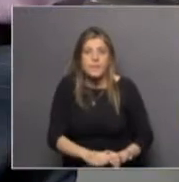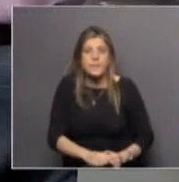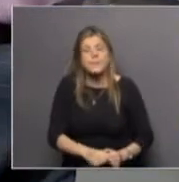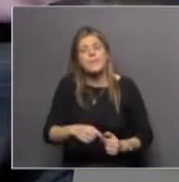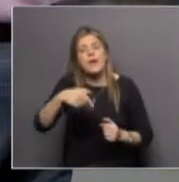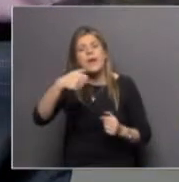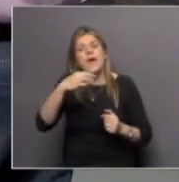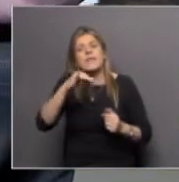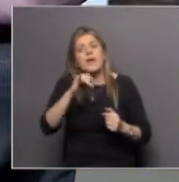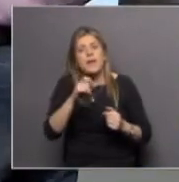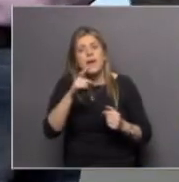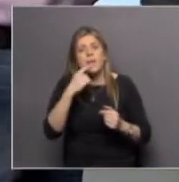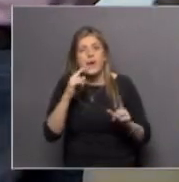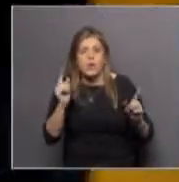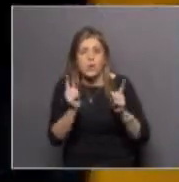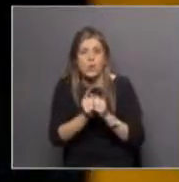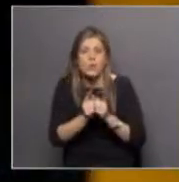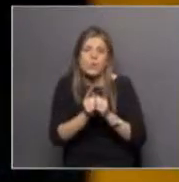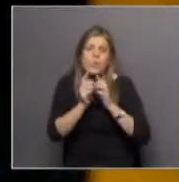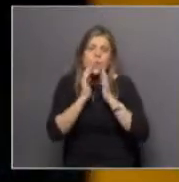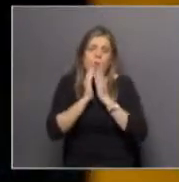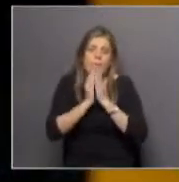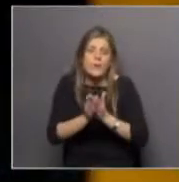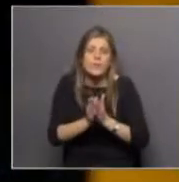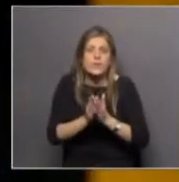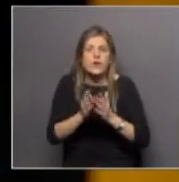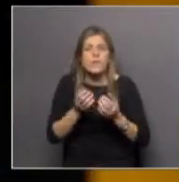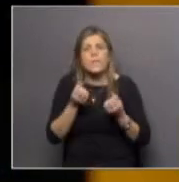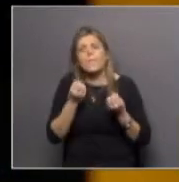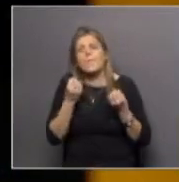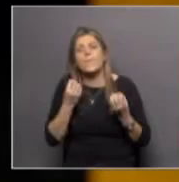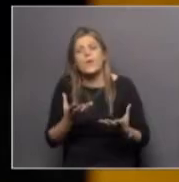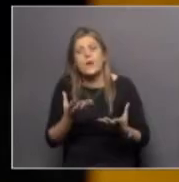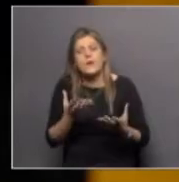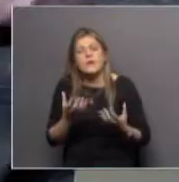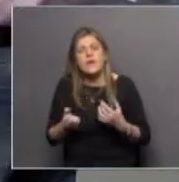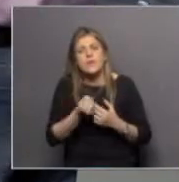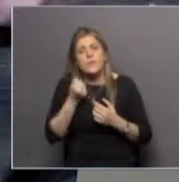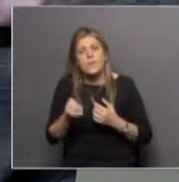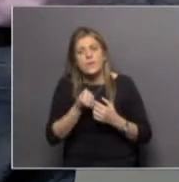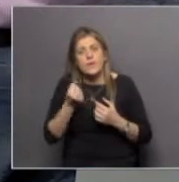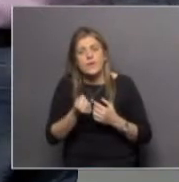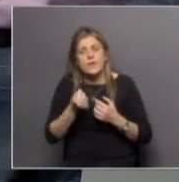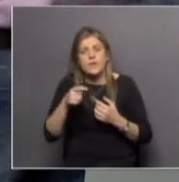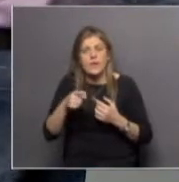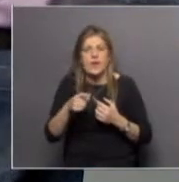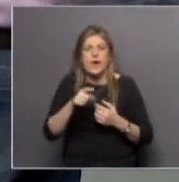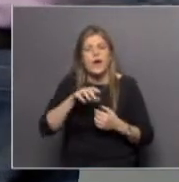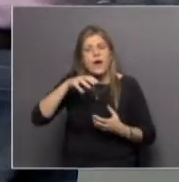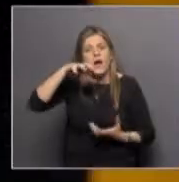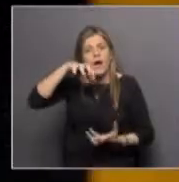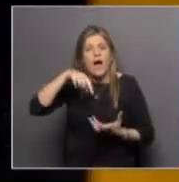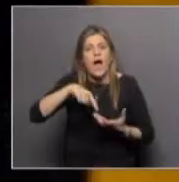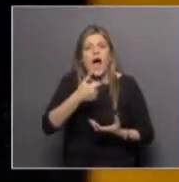Natalia, para redondear, que ha sido una pregunta de base, ¿por qué es tan importante el ecosistema antártico?